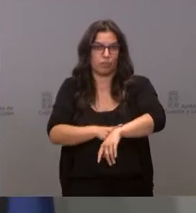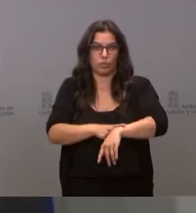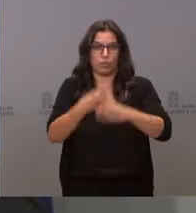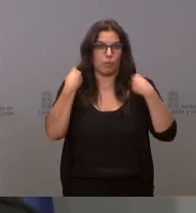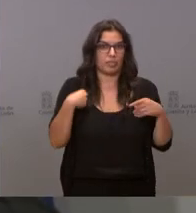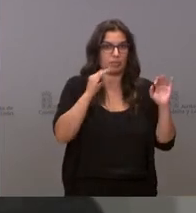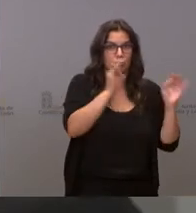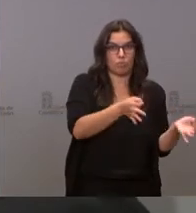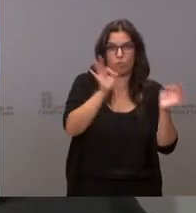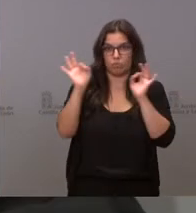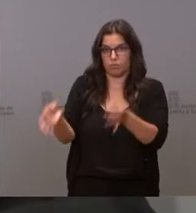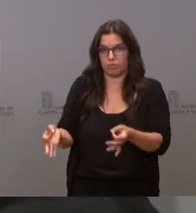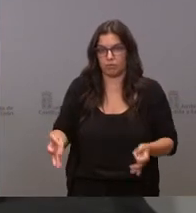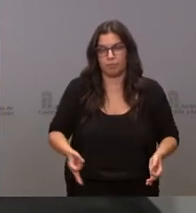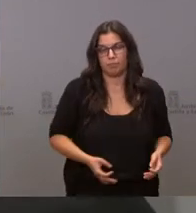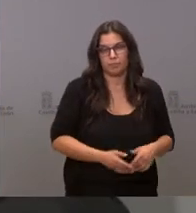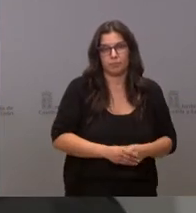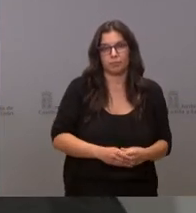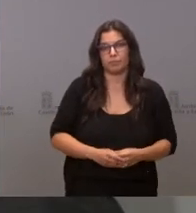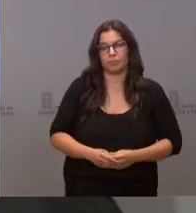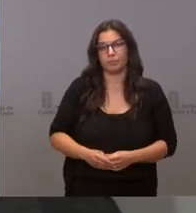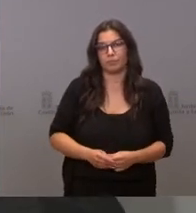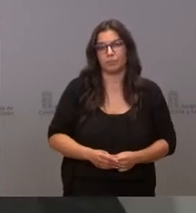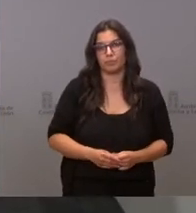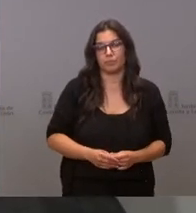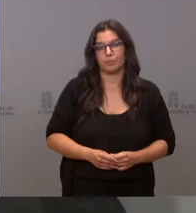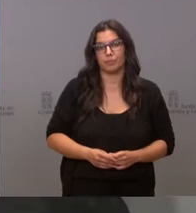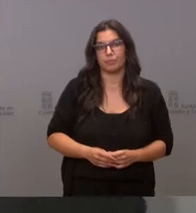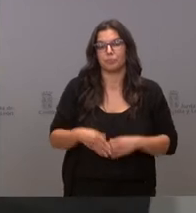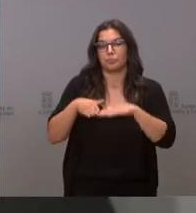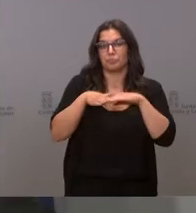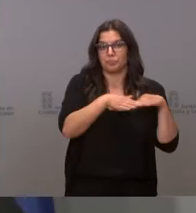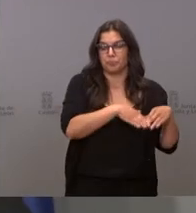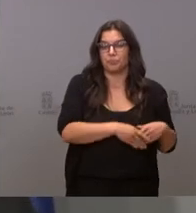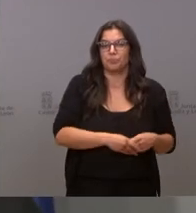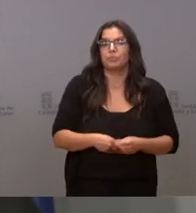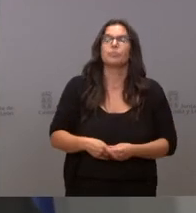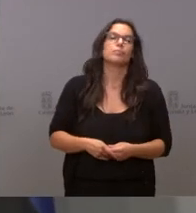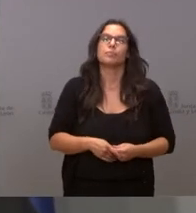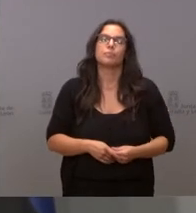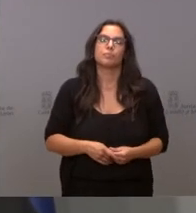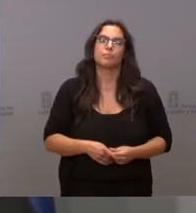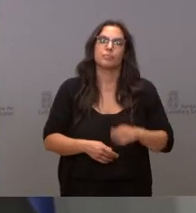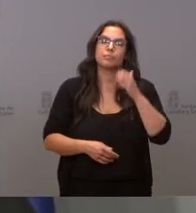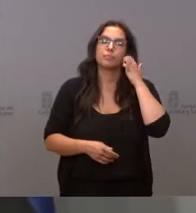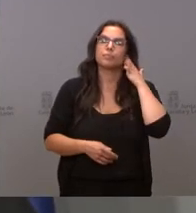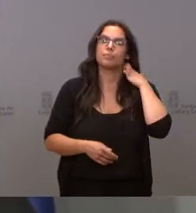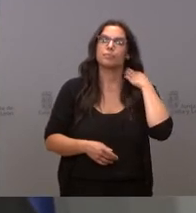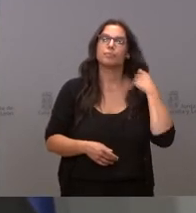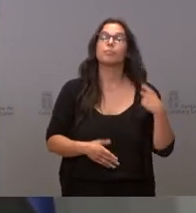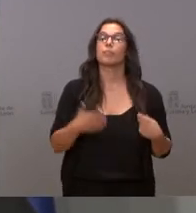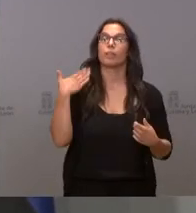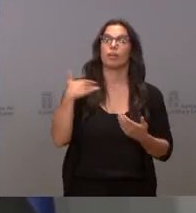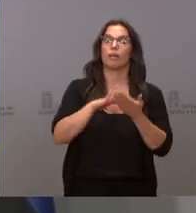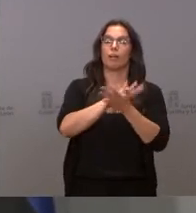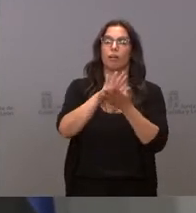figura ya en el semáforo. Por otra parte, se ha dado repaso a lo comentado ayer